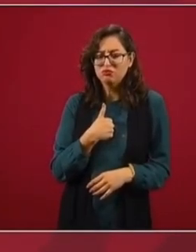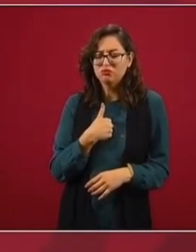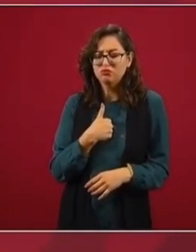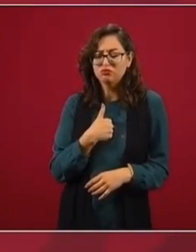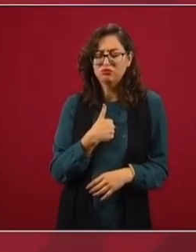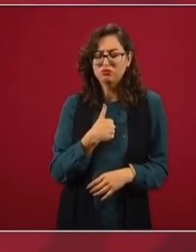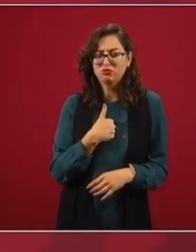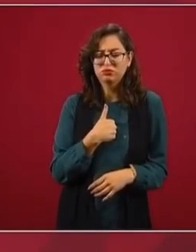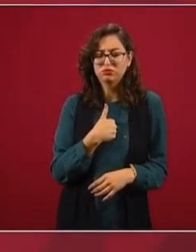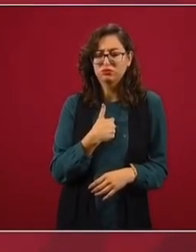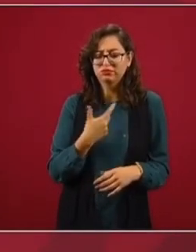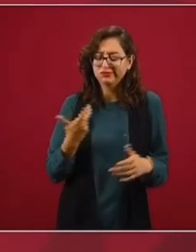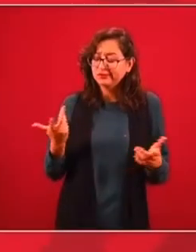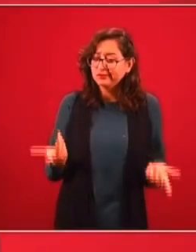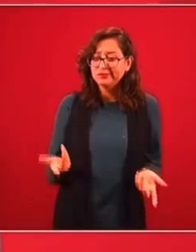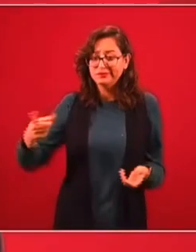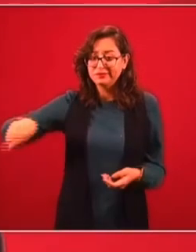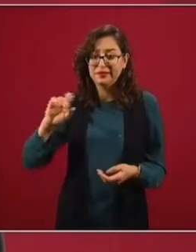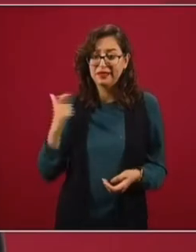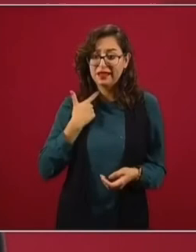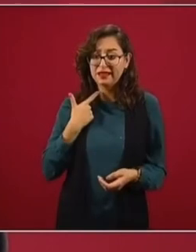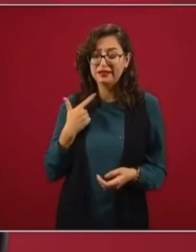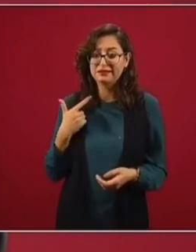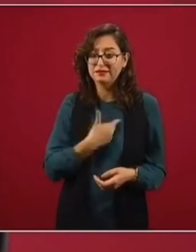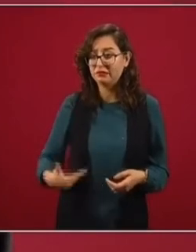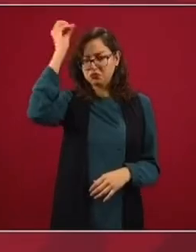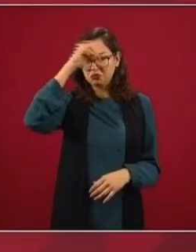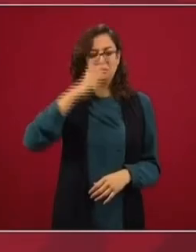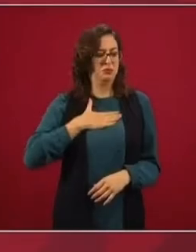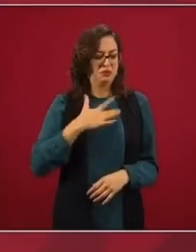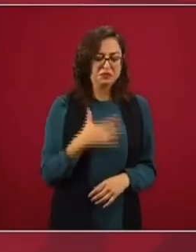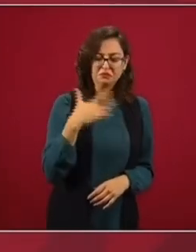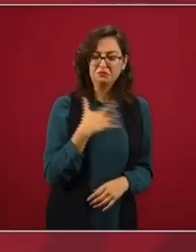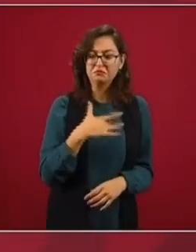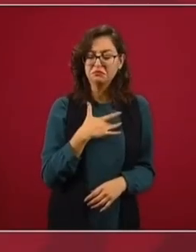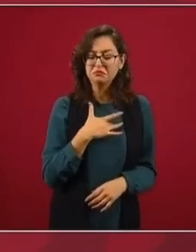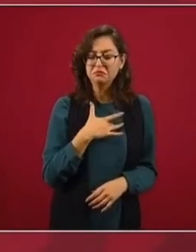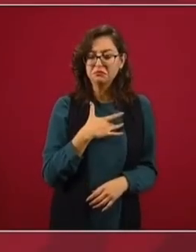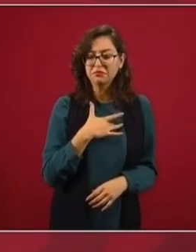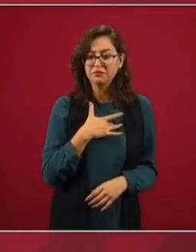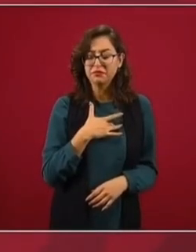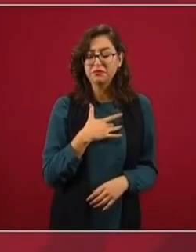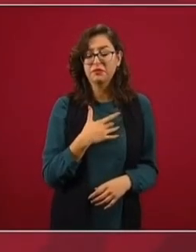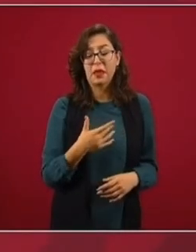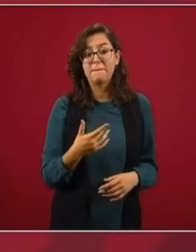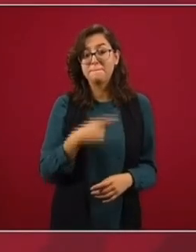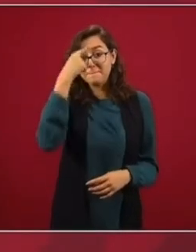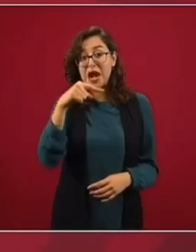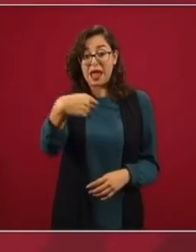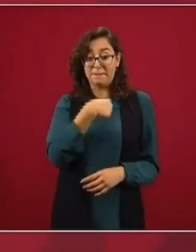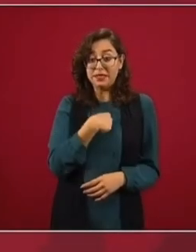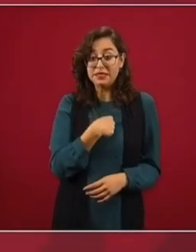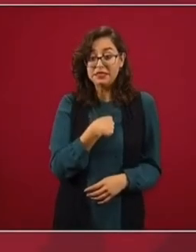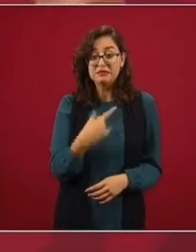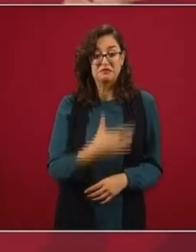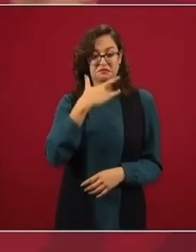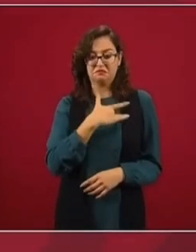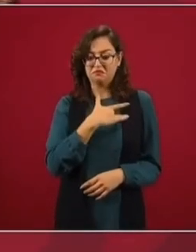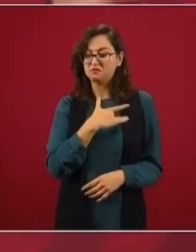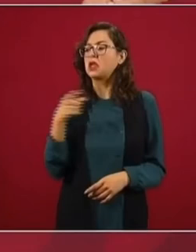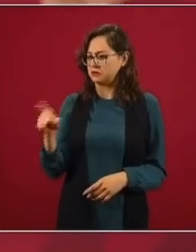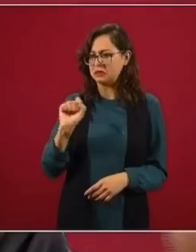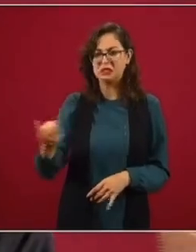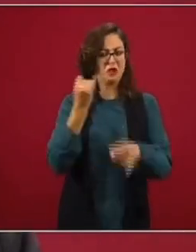en cubridor, en cómplice. Creo que lo mejor es que se conozca